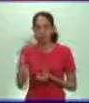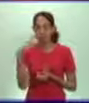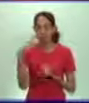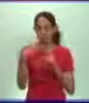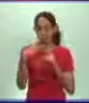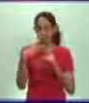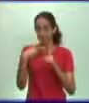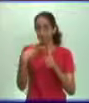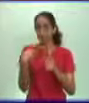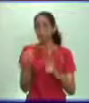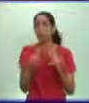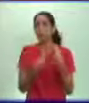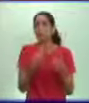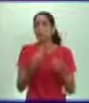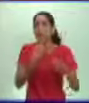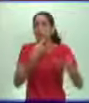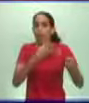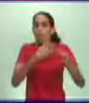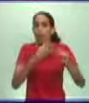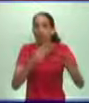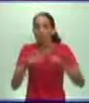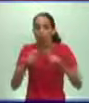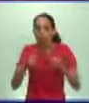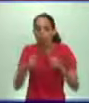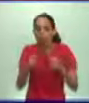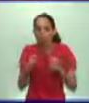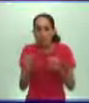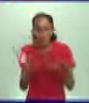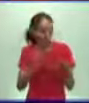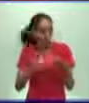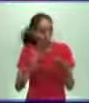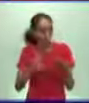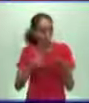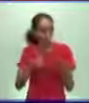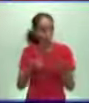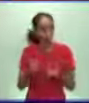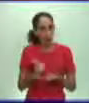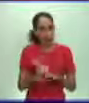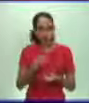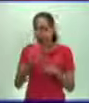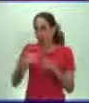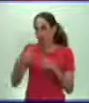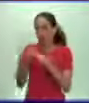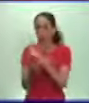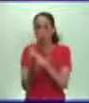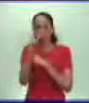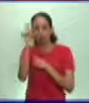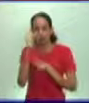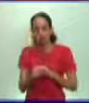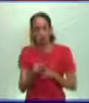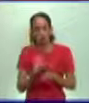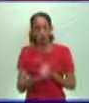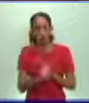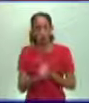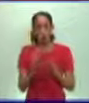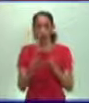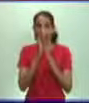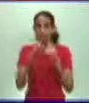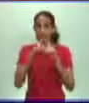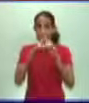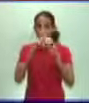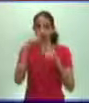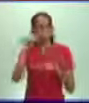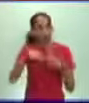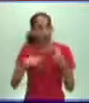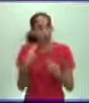recuerden ustedes que vendía documentos, vendían las indulgencias. Y este es un elemento importante porque precisamente ese fenómeno, muchachos, de la venta de ese